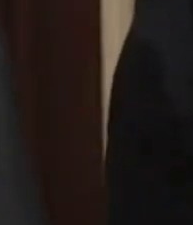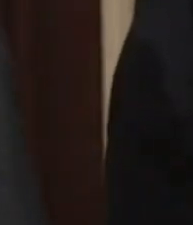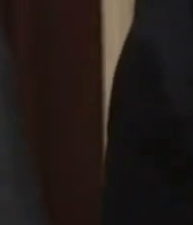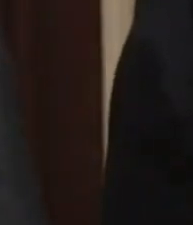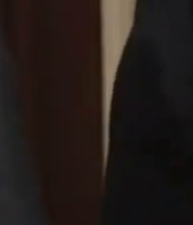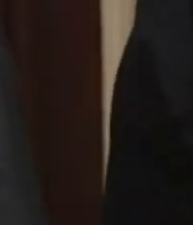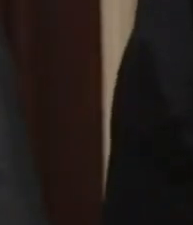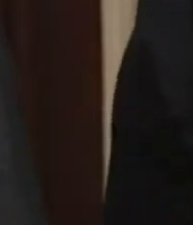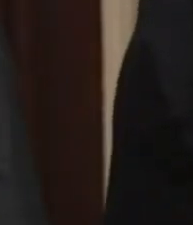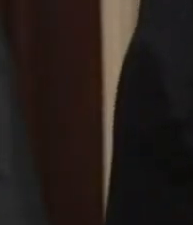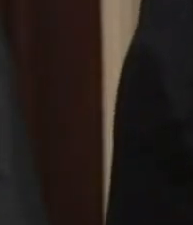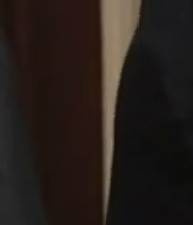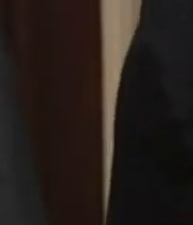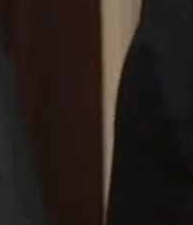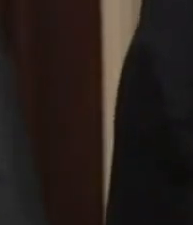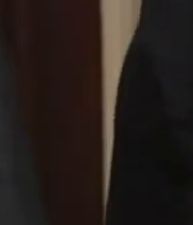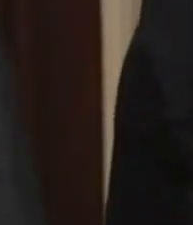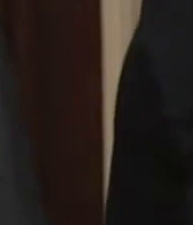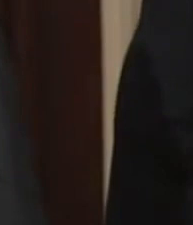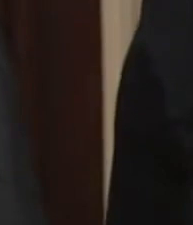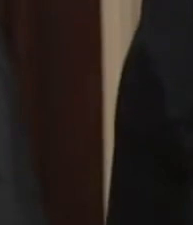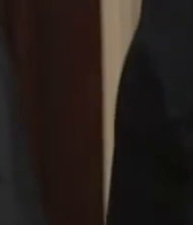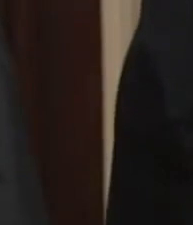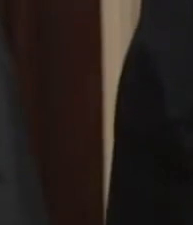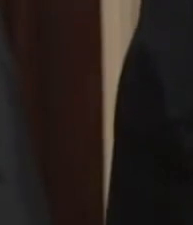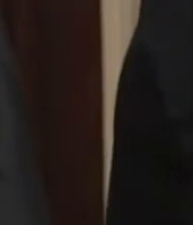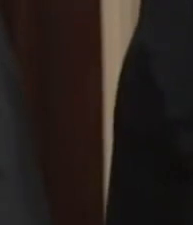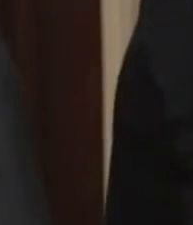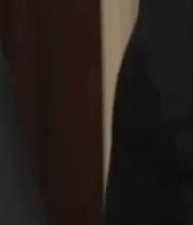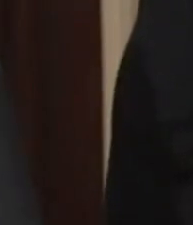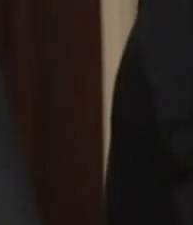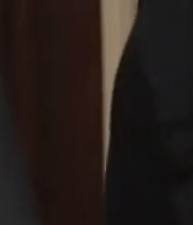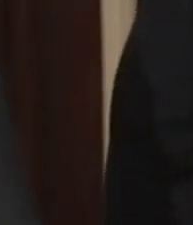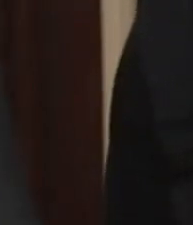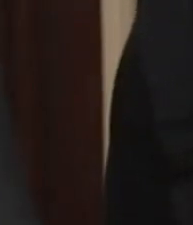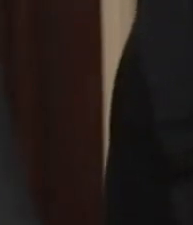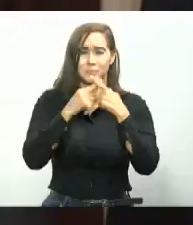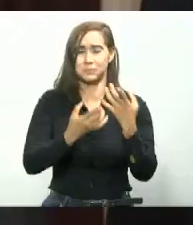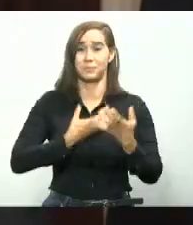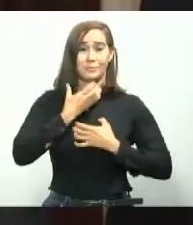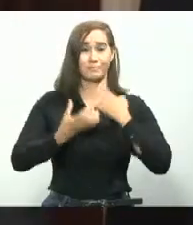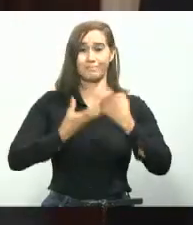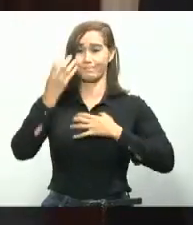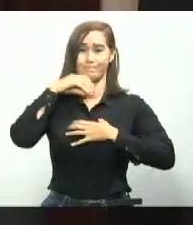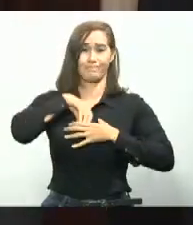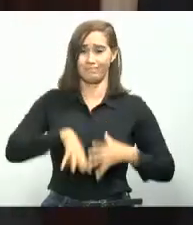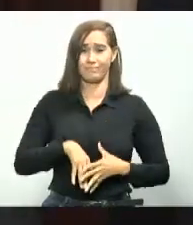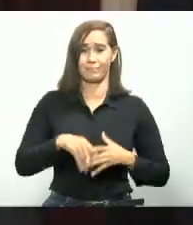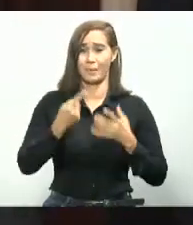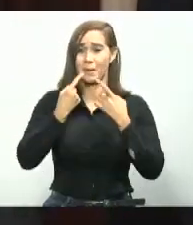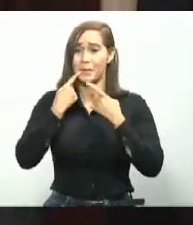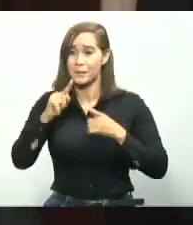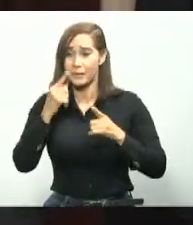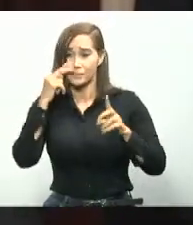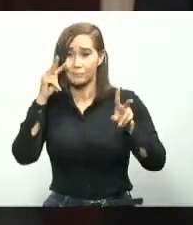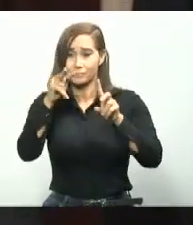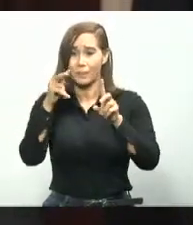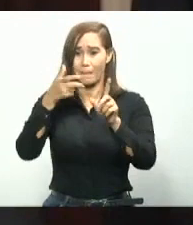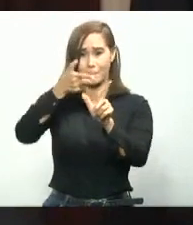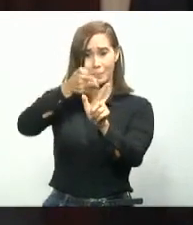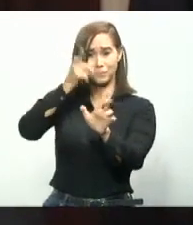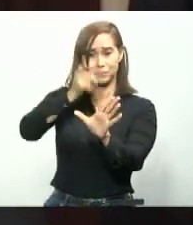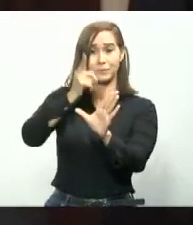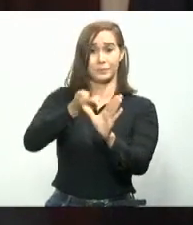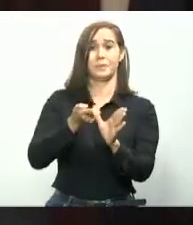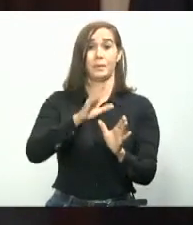indignación, el grado de dolor y la rabia que todos llevamos dentro al ver la noticia del tiroteo